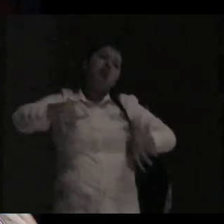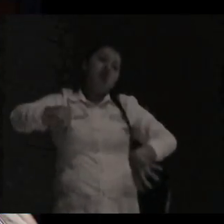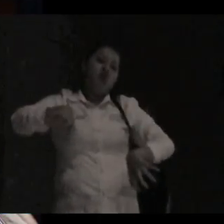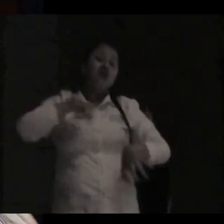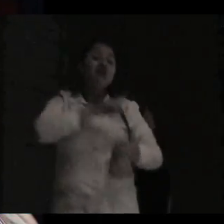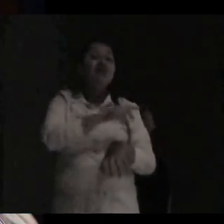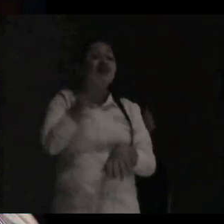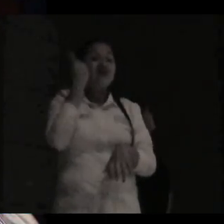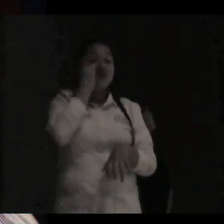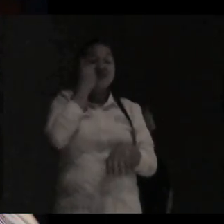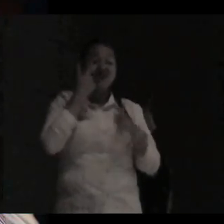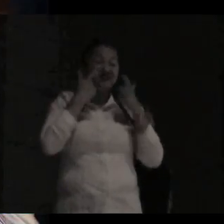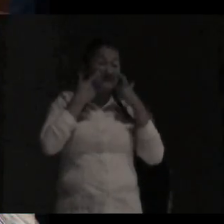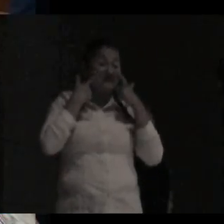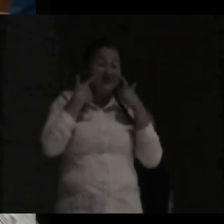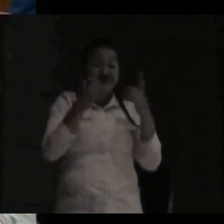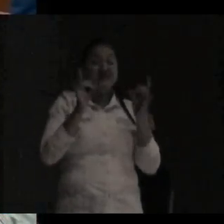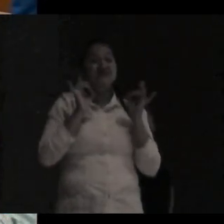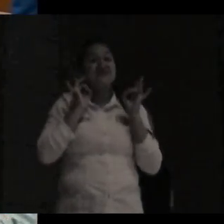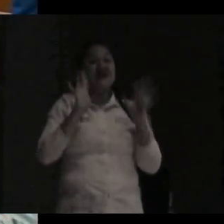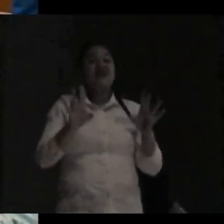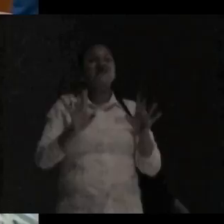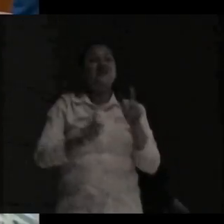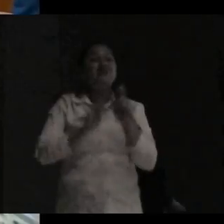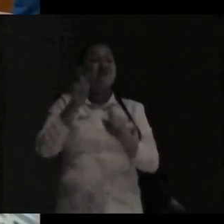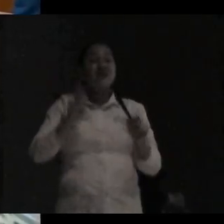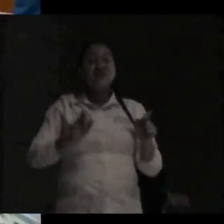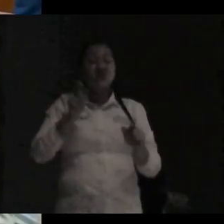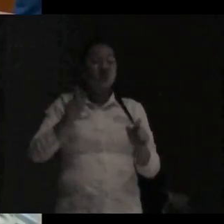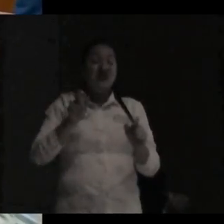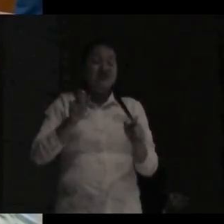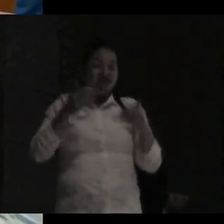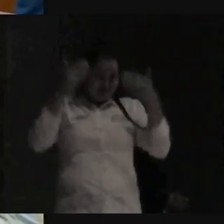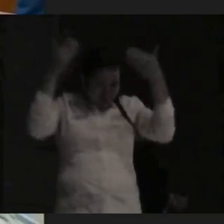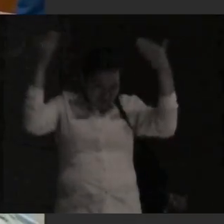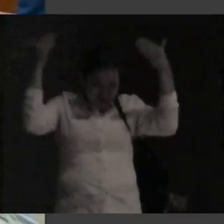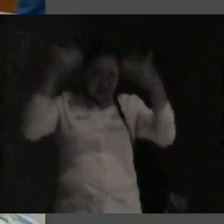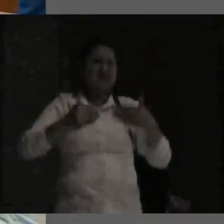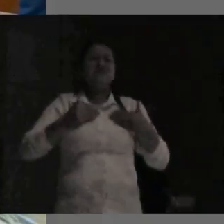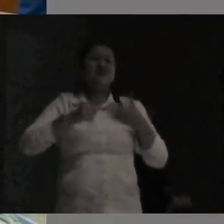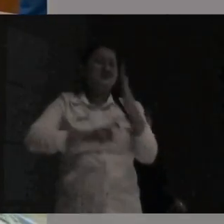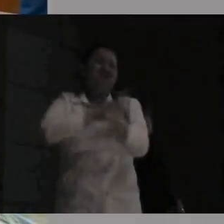una enfermedad catastrófica donde el paciente queda severamente discapacitado.